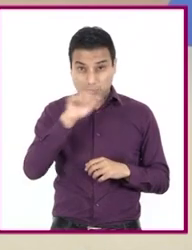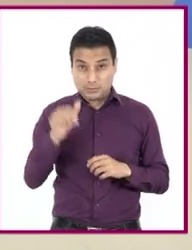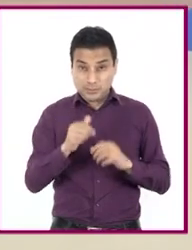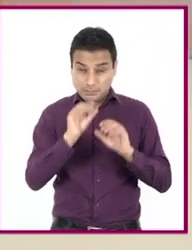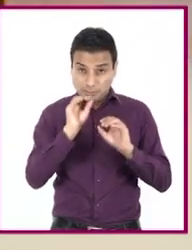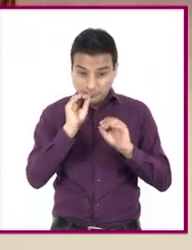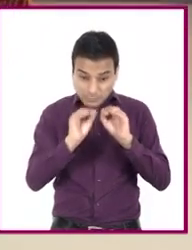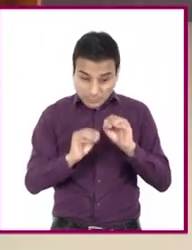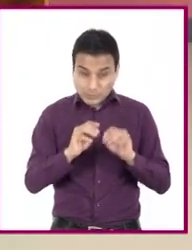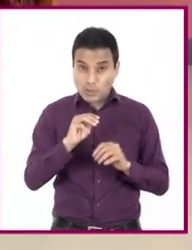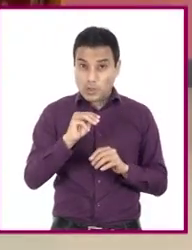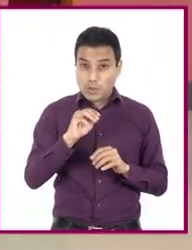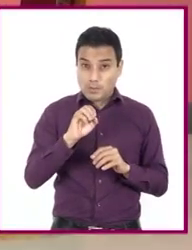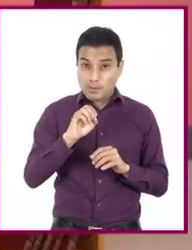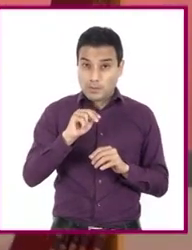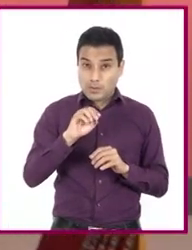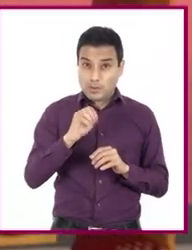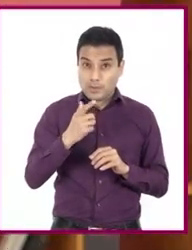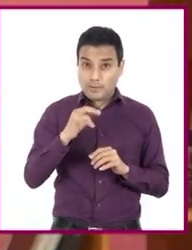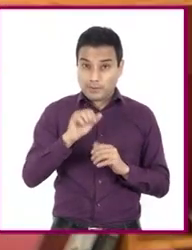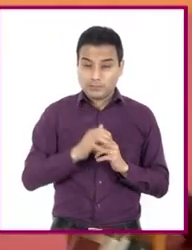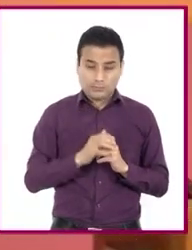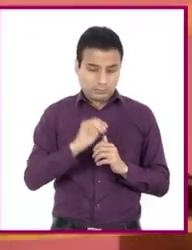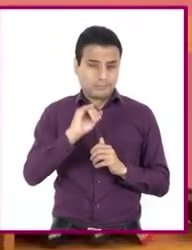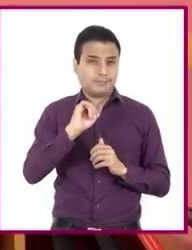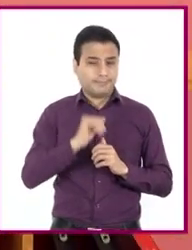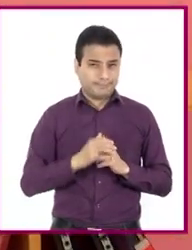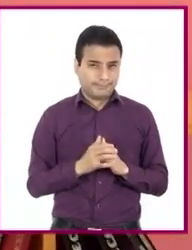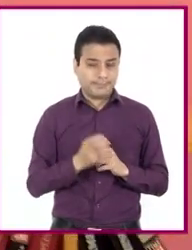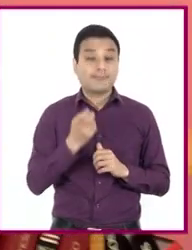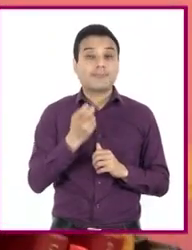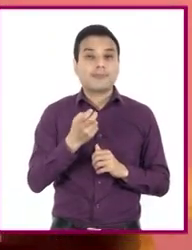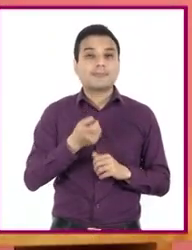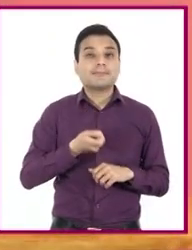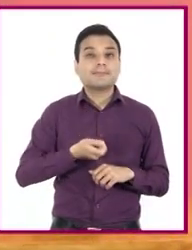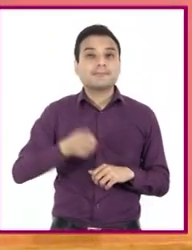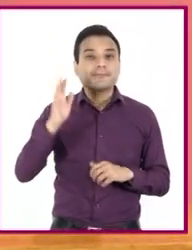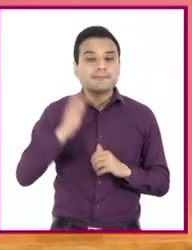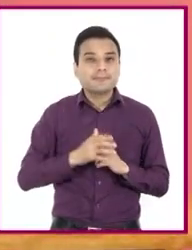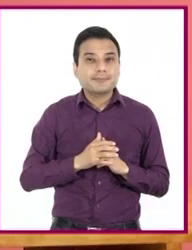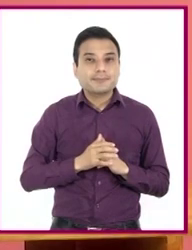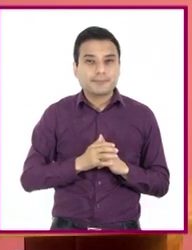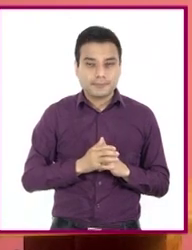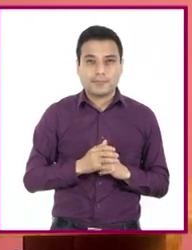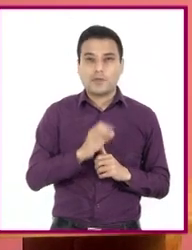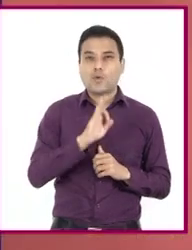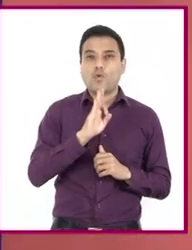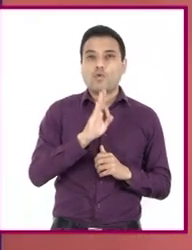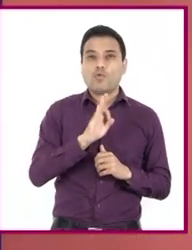Por supuesto que sí. Y a este tipo de material se le llama fuentes audiovisuales.